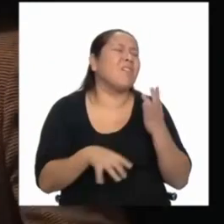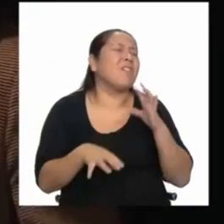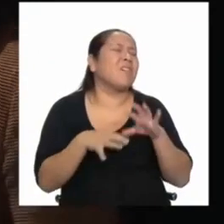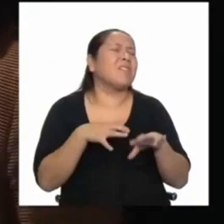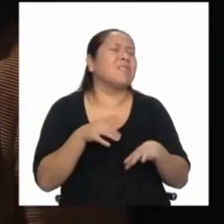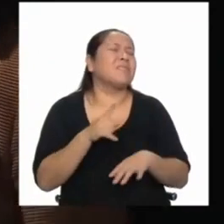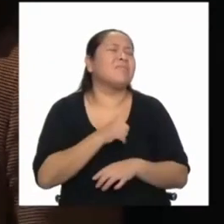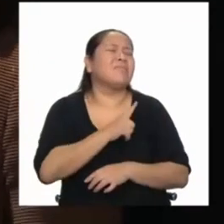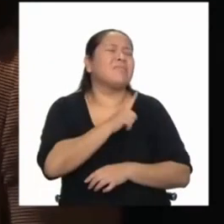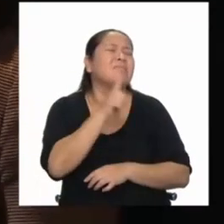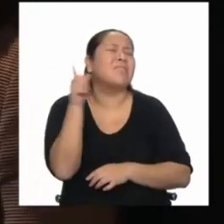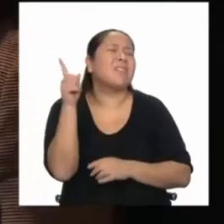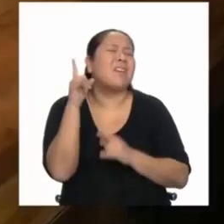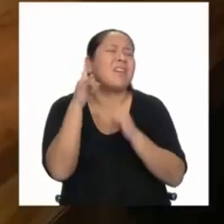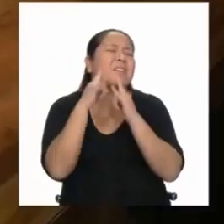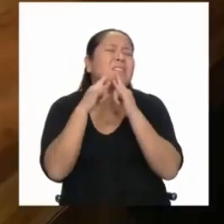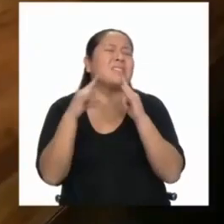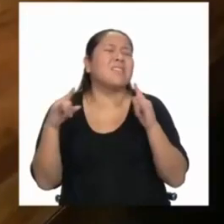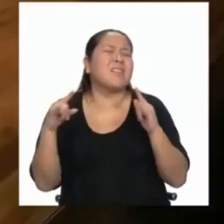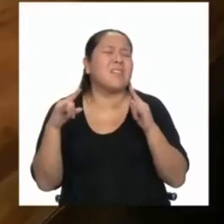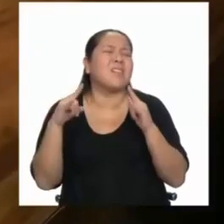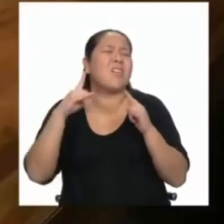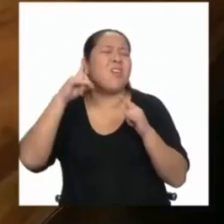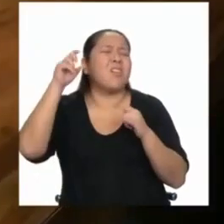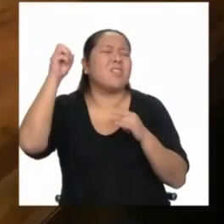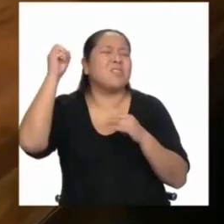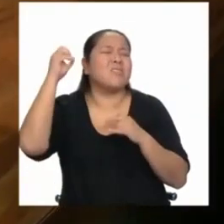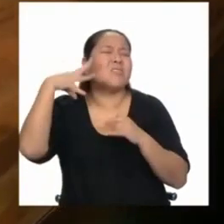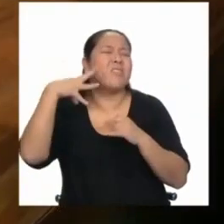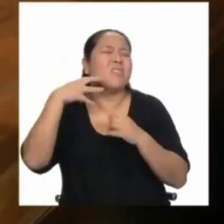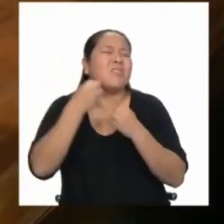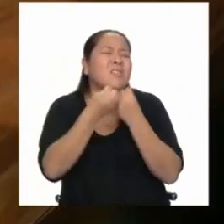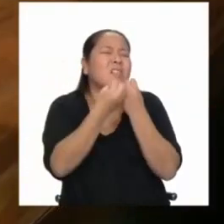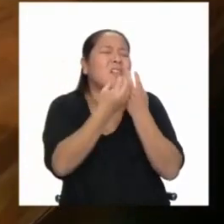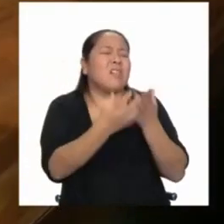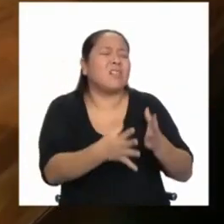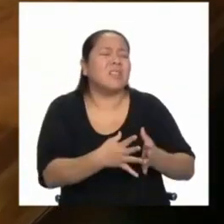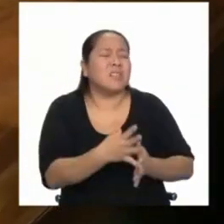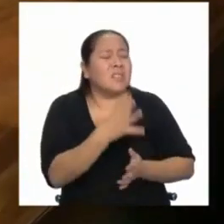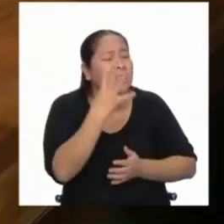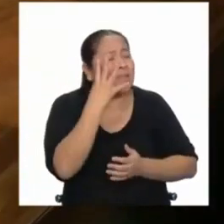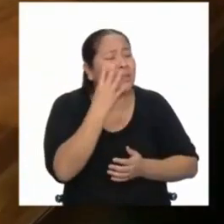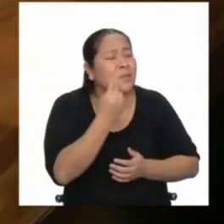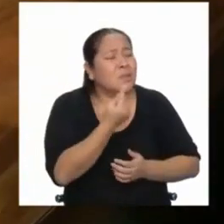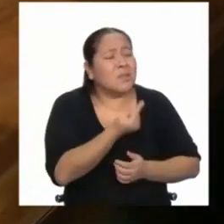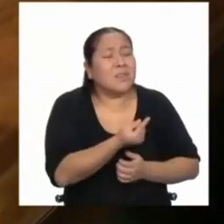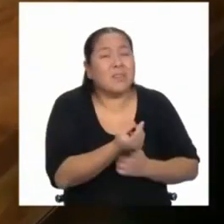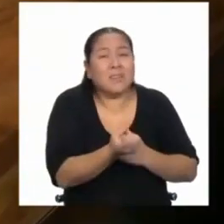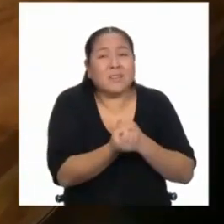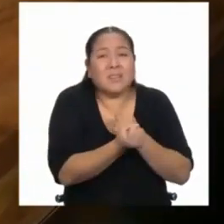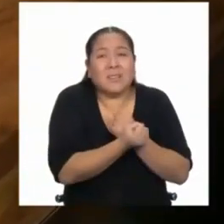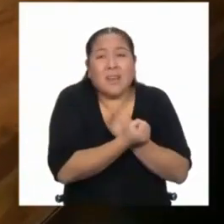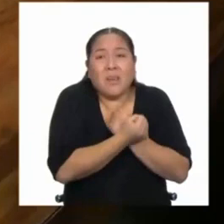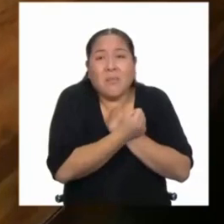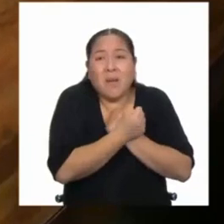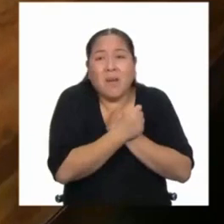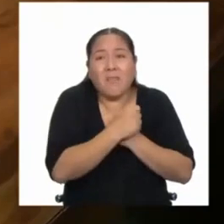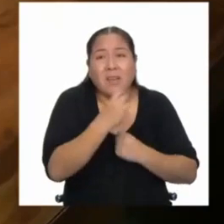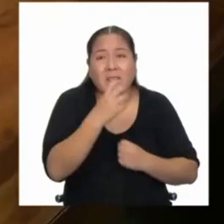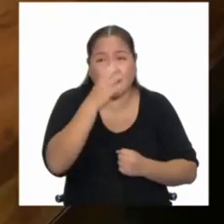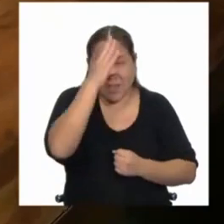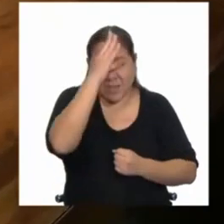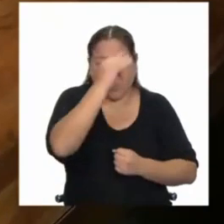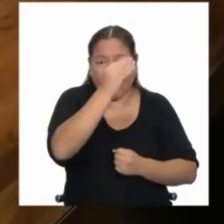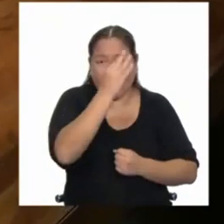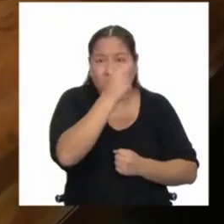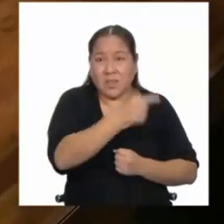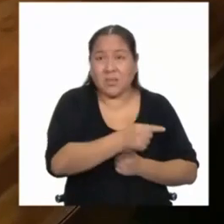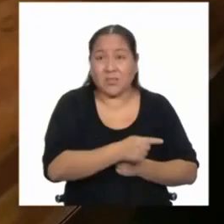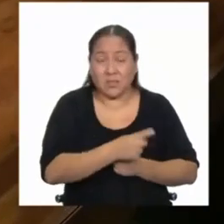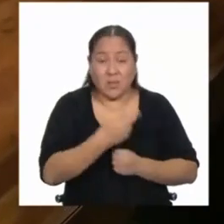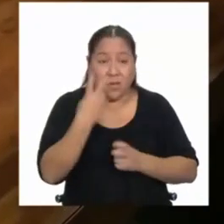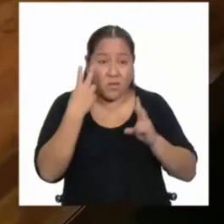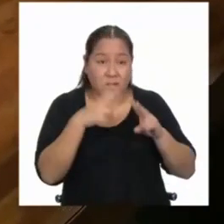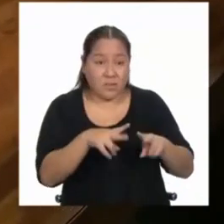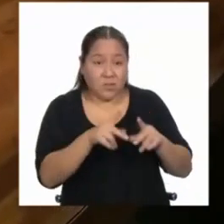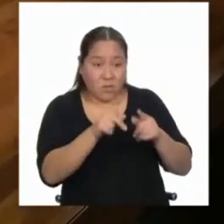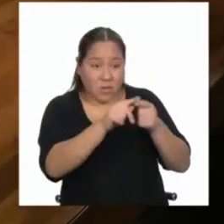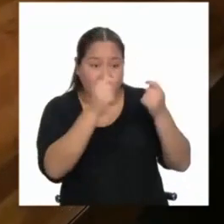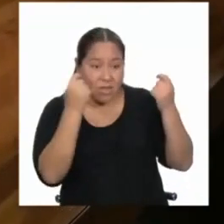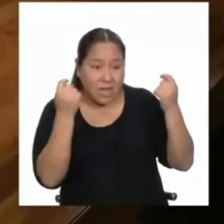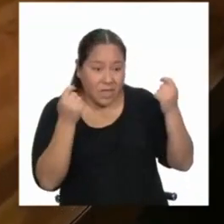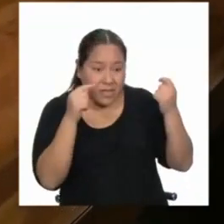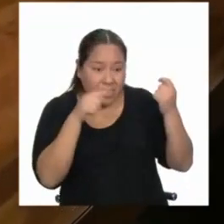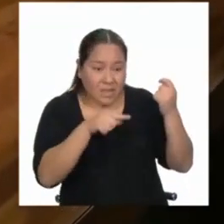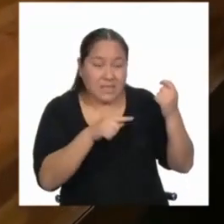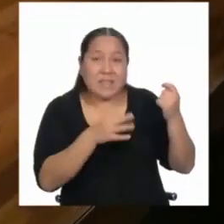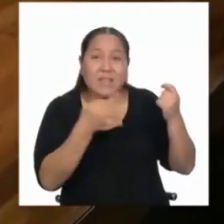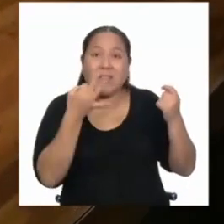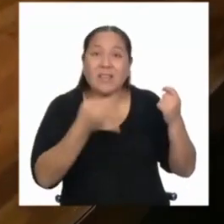a tener que irme al Circo del Sol a bailar y dejar esto. Y me había enamorado de estos chicos porque había visto una ventana, había visto la oportunidad de por fin hacer